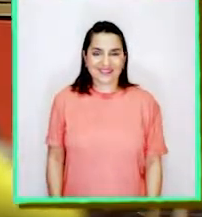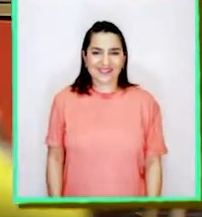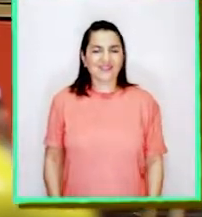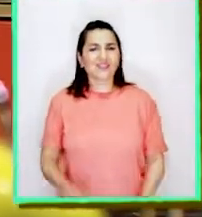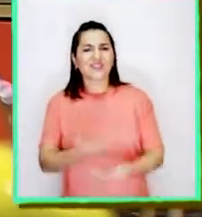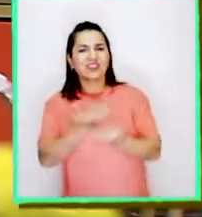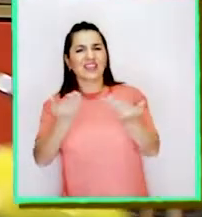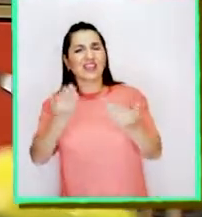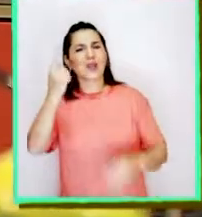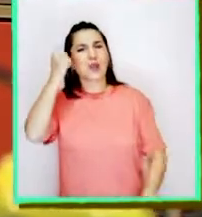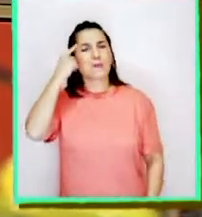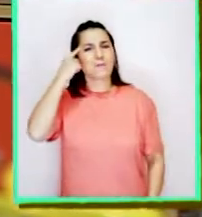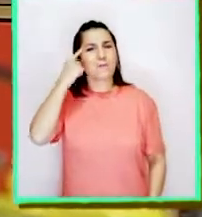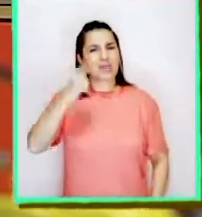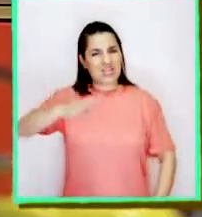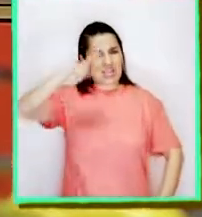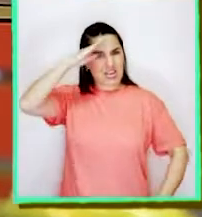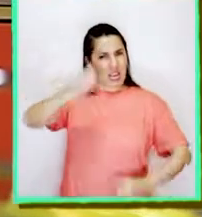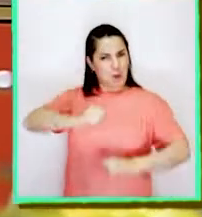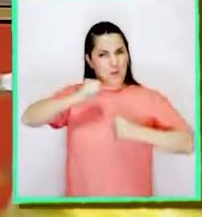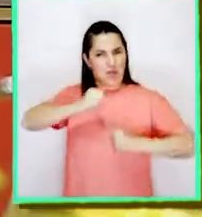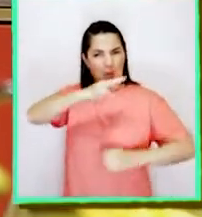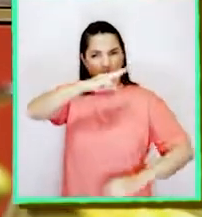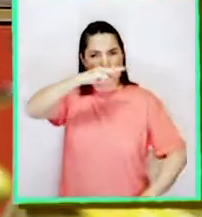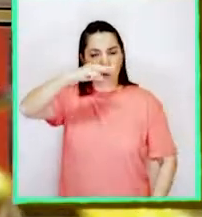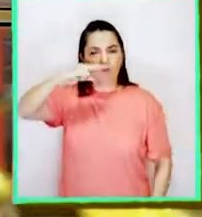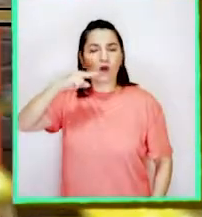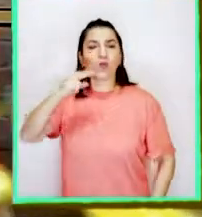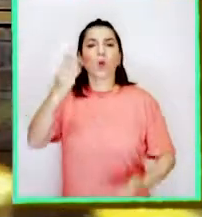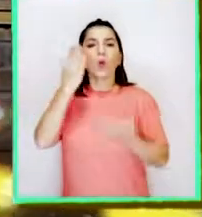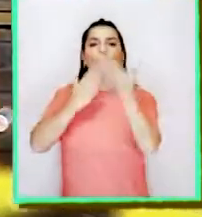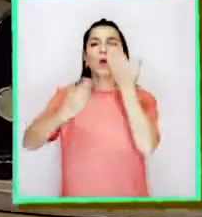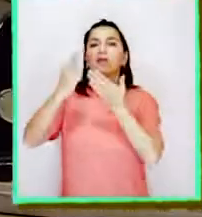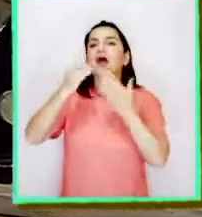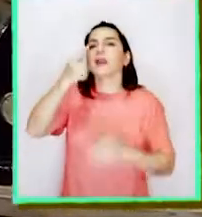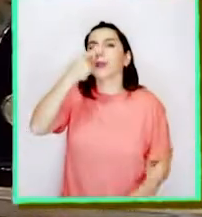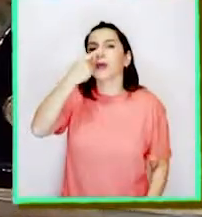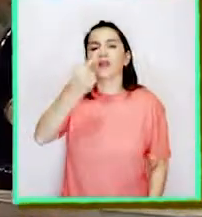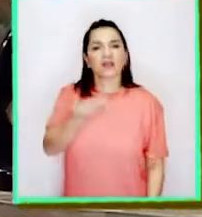¿Qué creen que puede hacer el Capitán Olfato para cuidar su nariz?